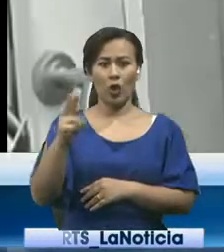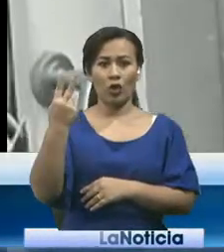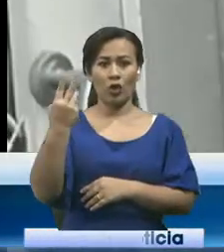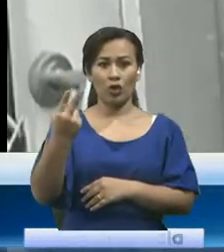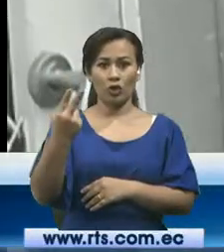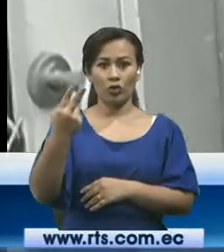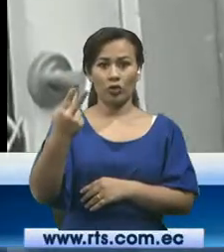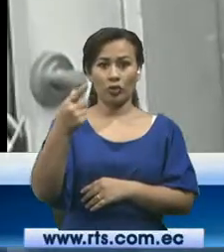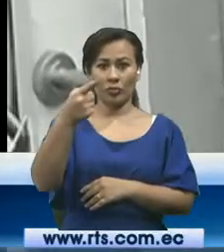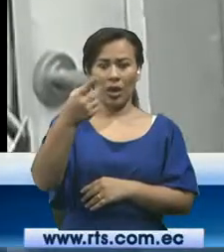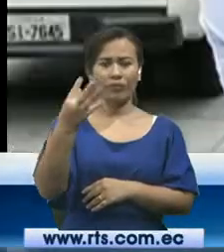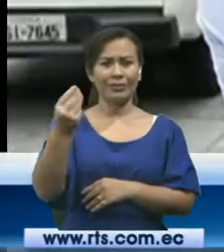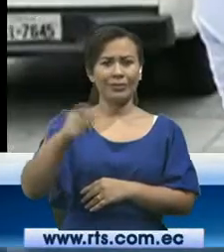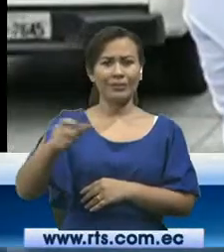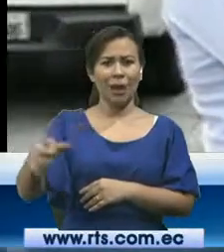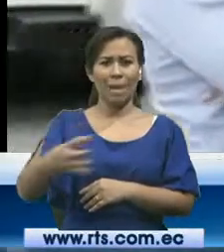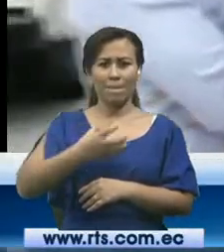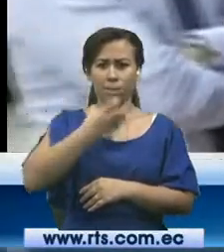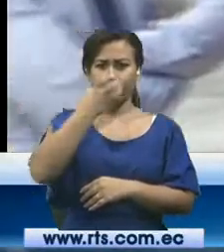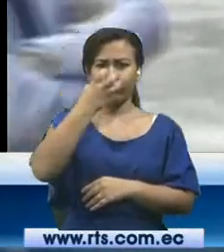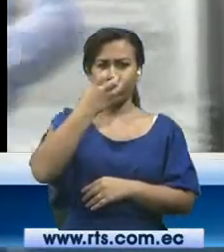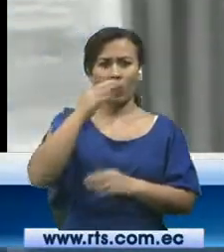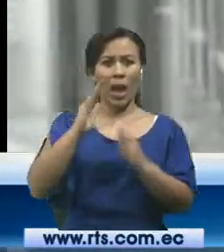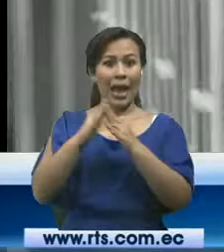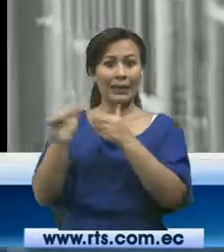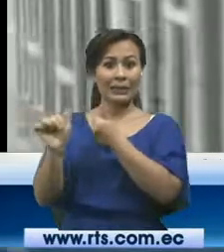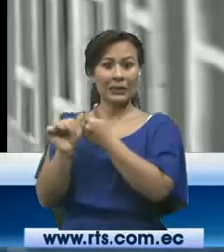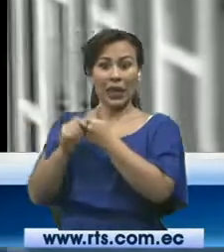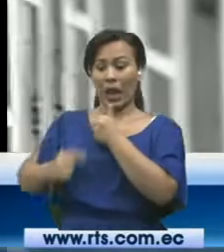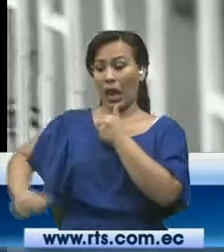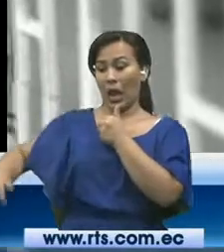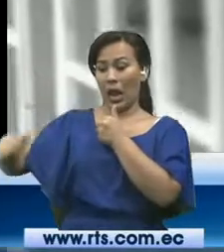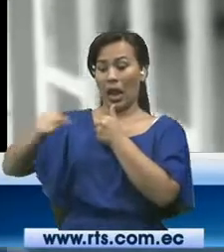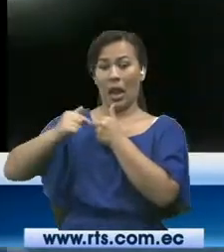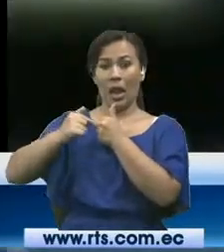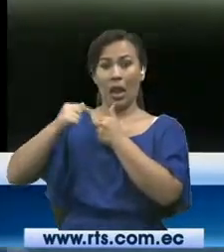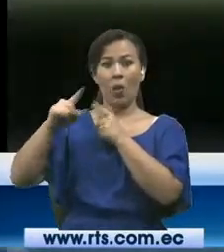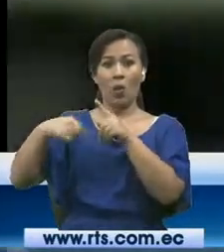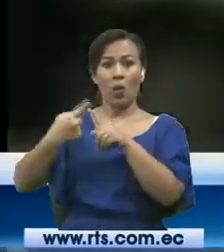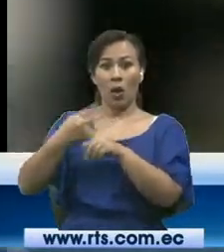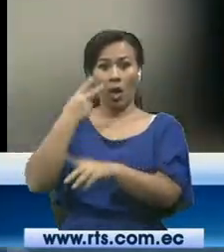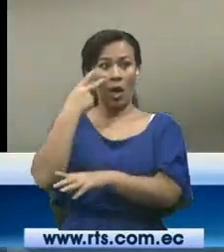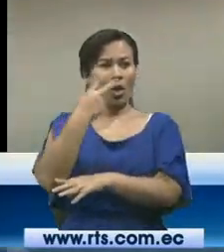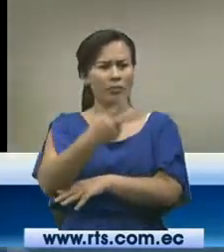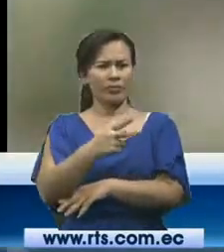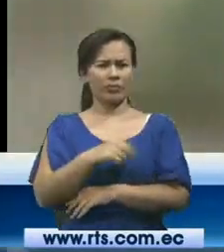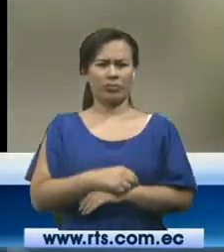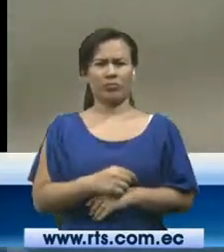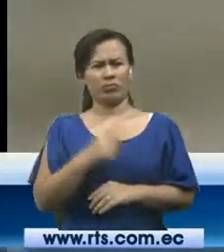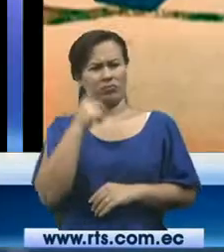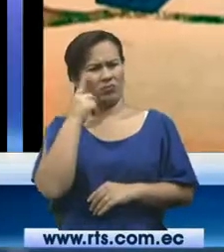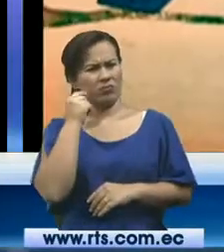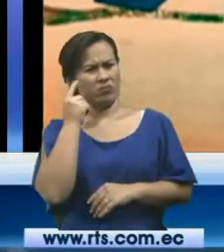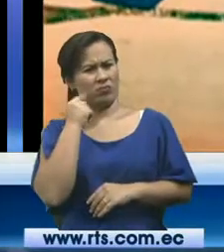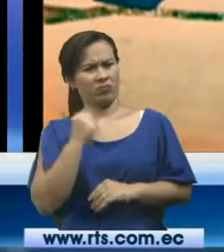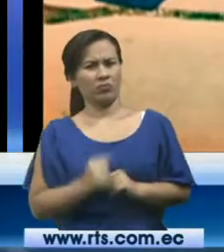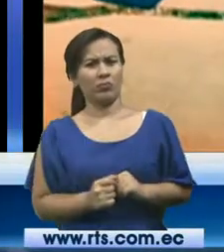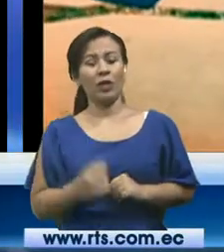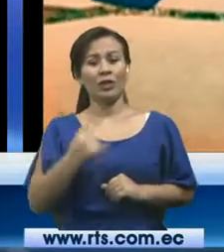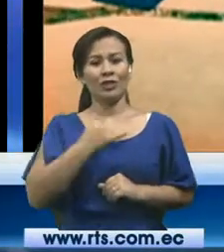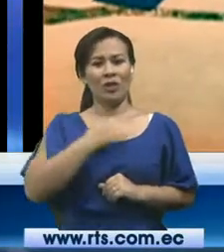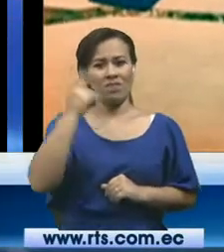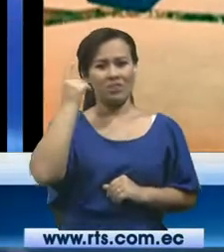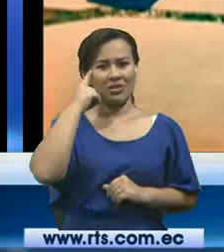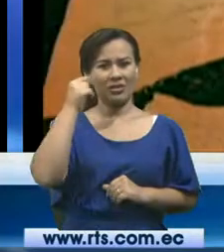Aquello generó el malestar colectivo en las viviendas circundantes, al constatar un movimiento inusual. Me imaginé porque